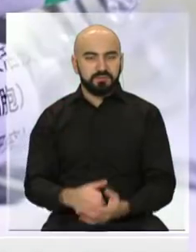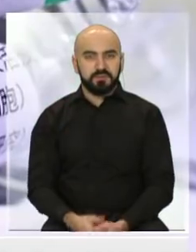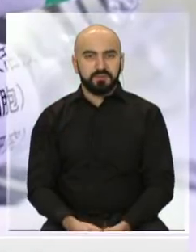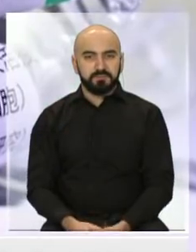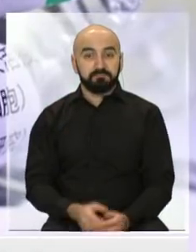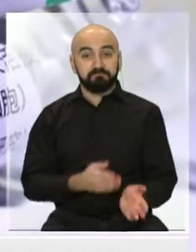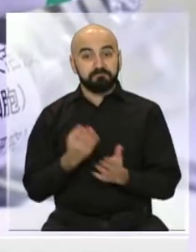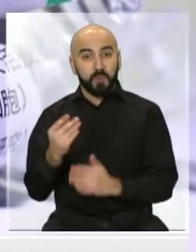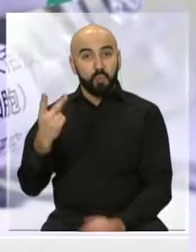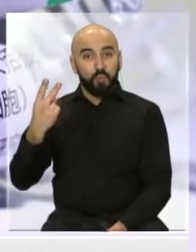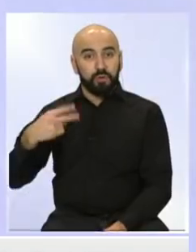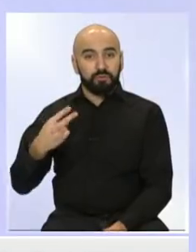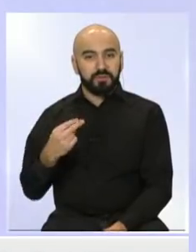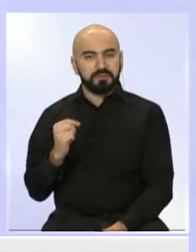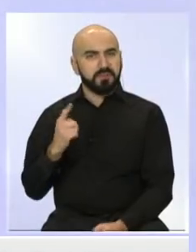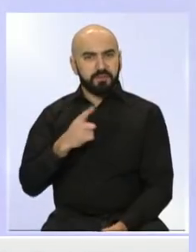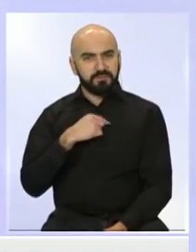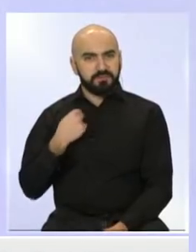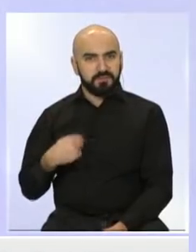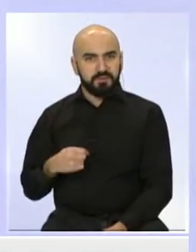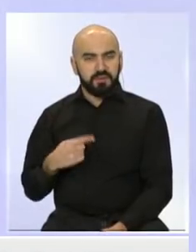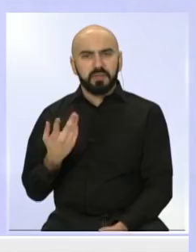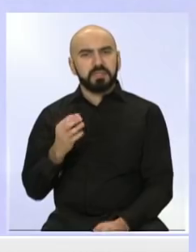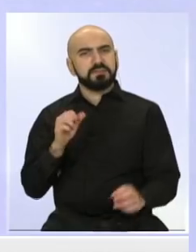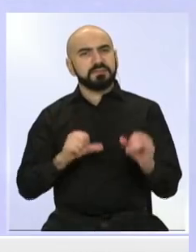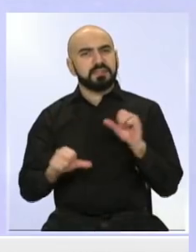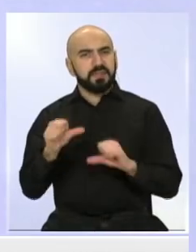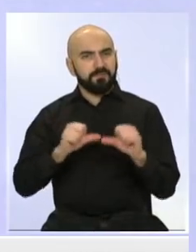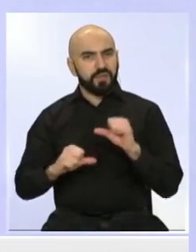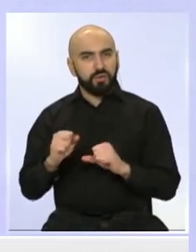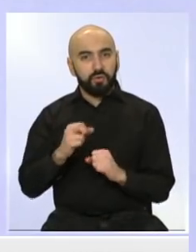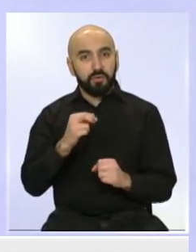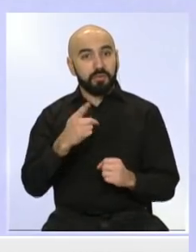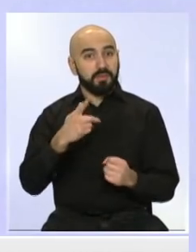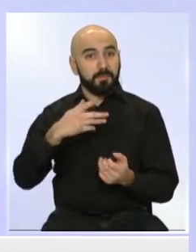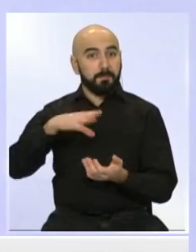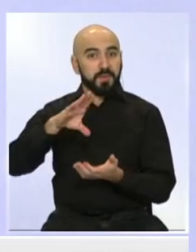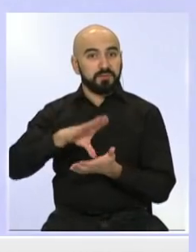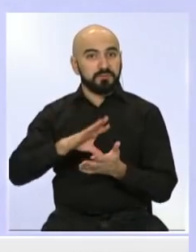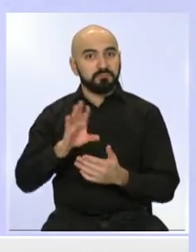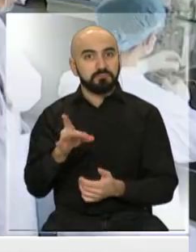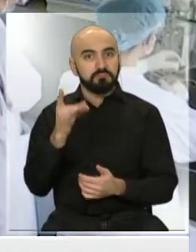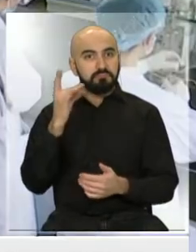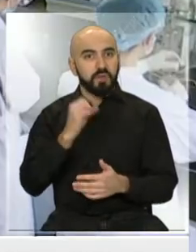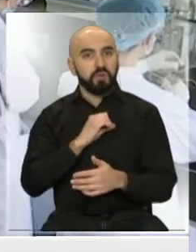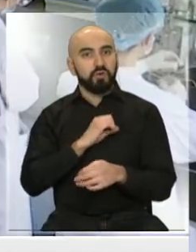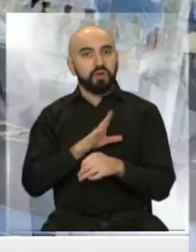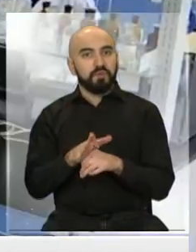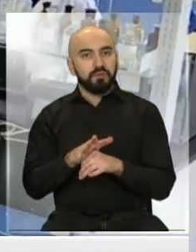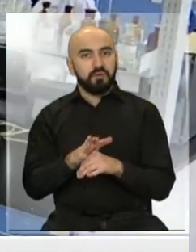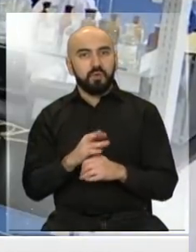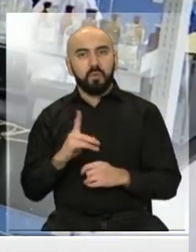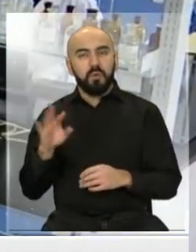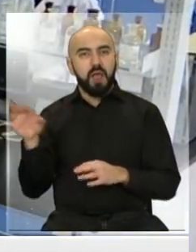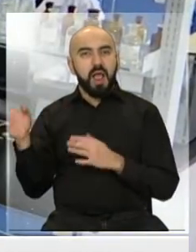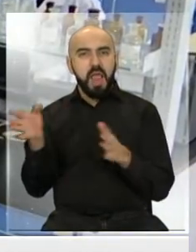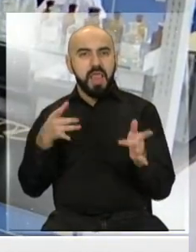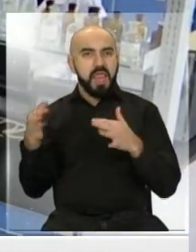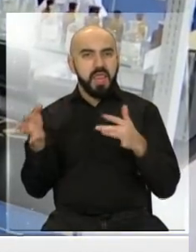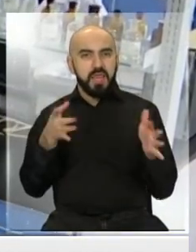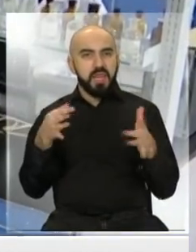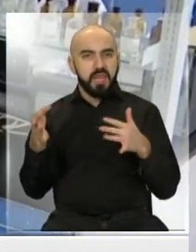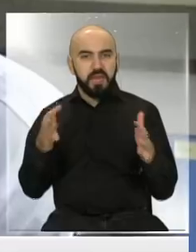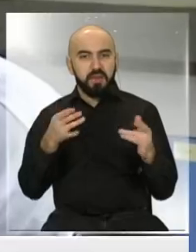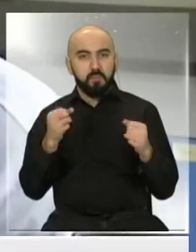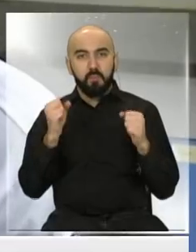noticia que nos llega desde China. Científicos de ese país detectaron coronavirus en partículas de aire que pueden flotar